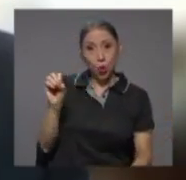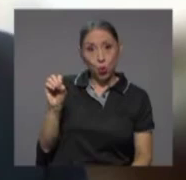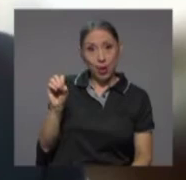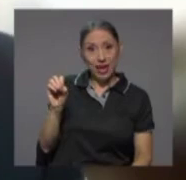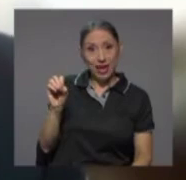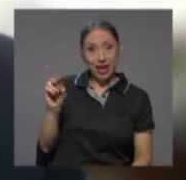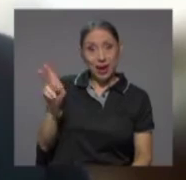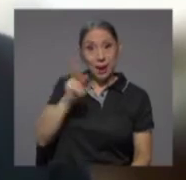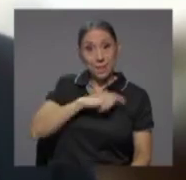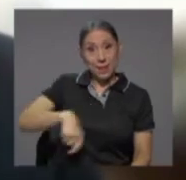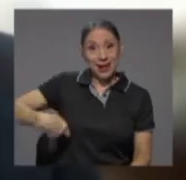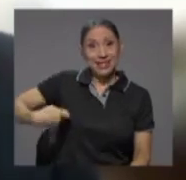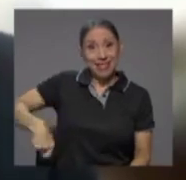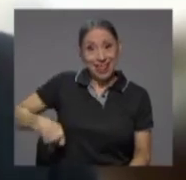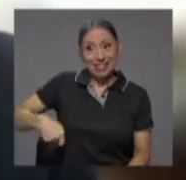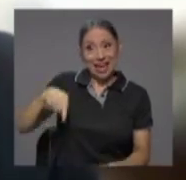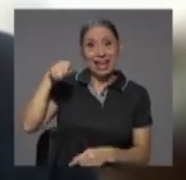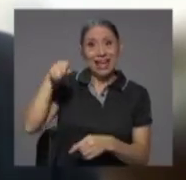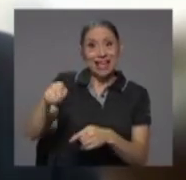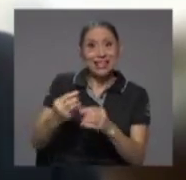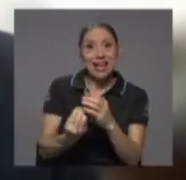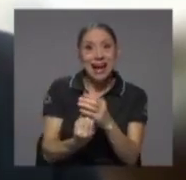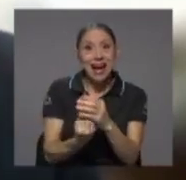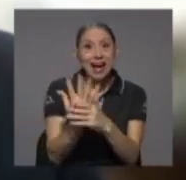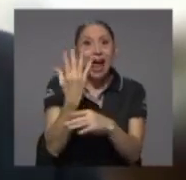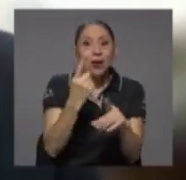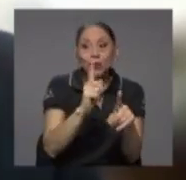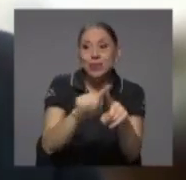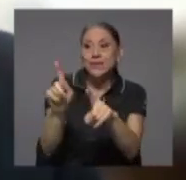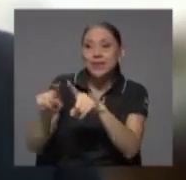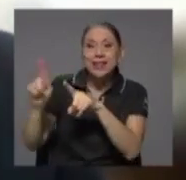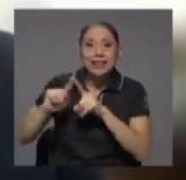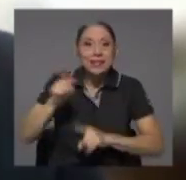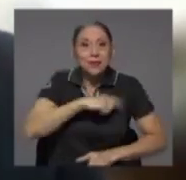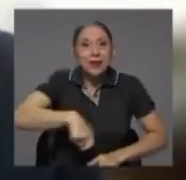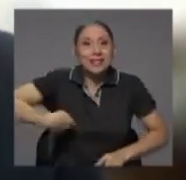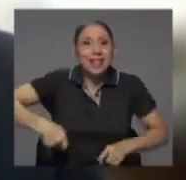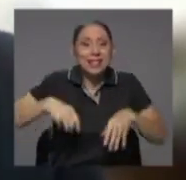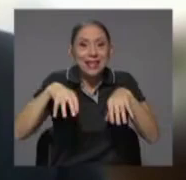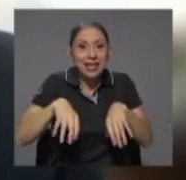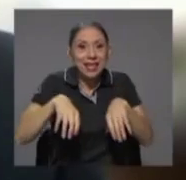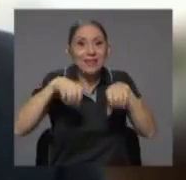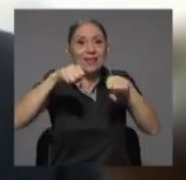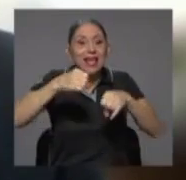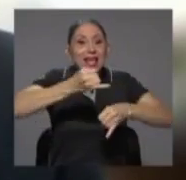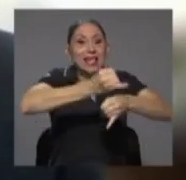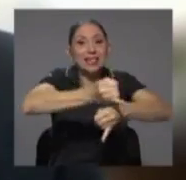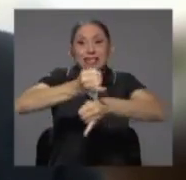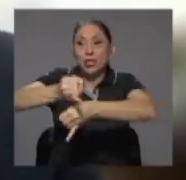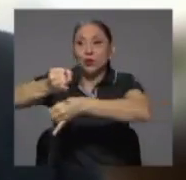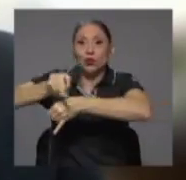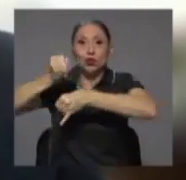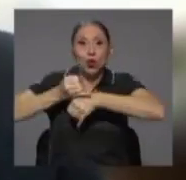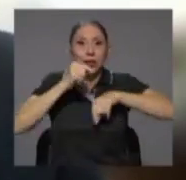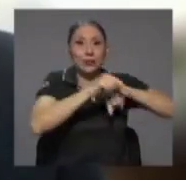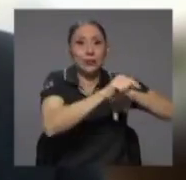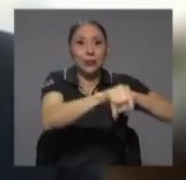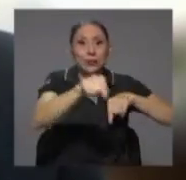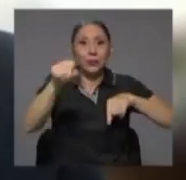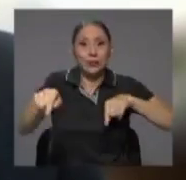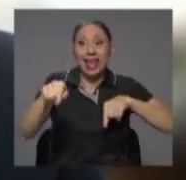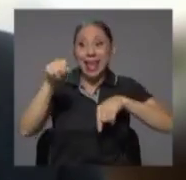se crearon las presidencias ejecutivas de las instituciones descentralizadas. Don Genaro muere